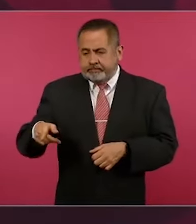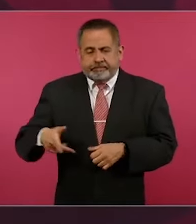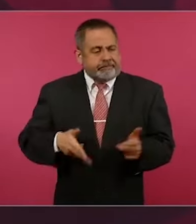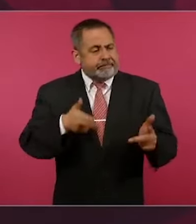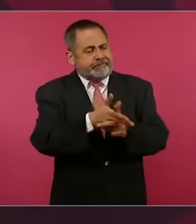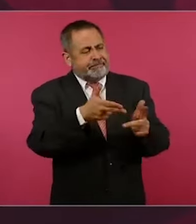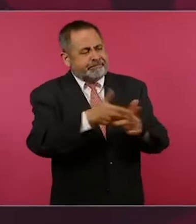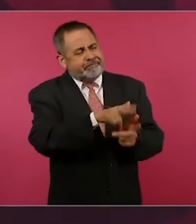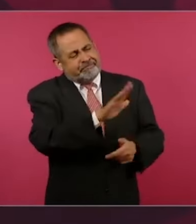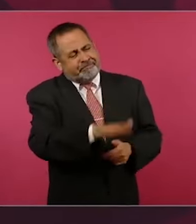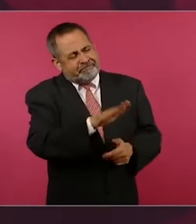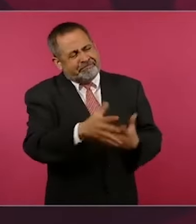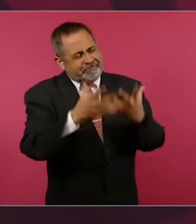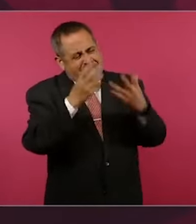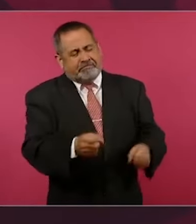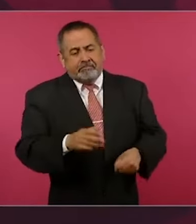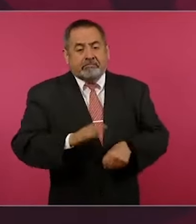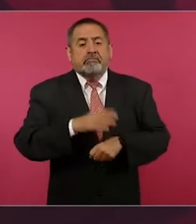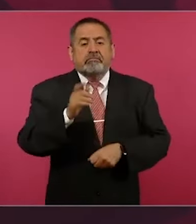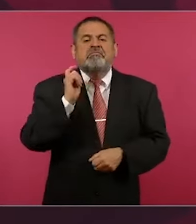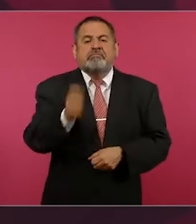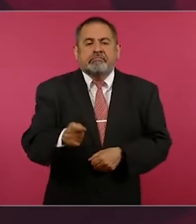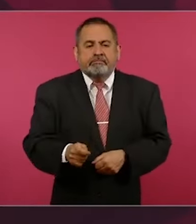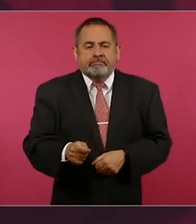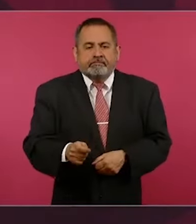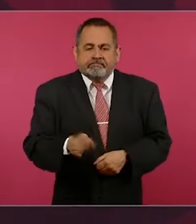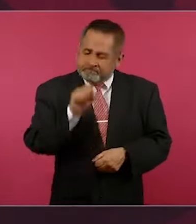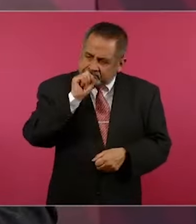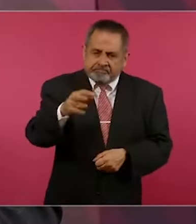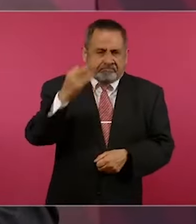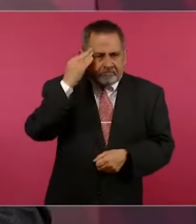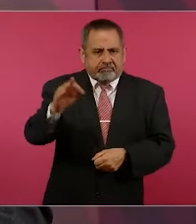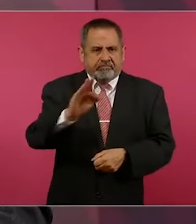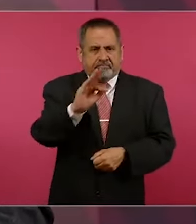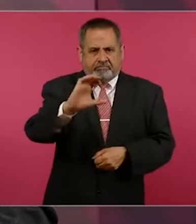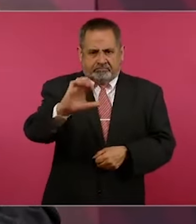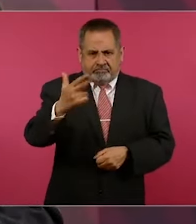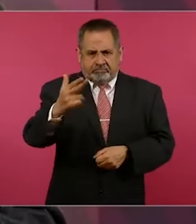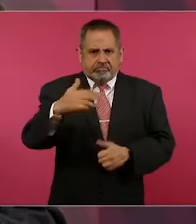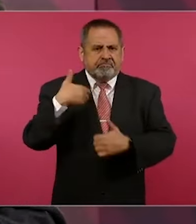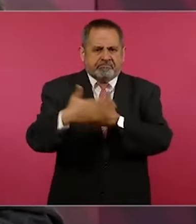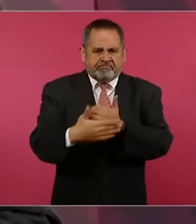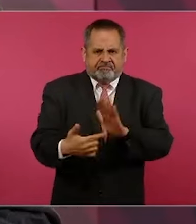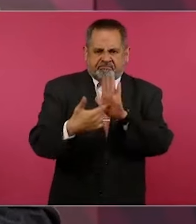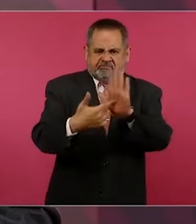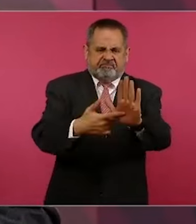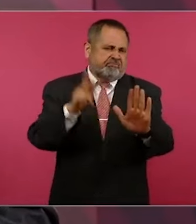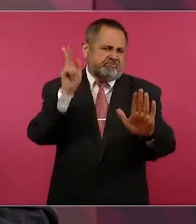Con Felipe Calderón, pero se los vamos a aprobar.